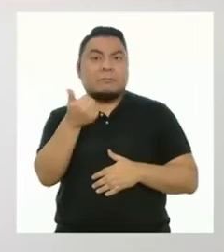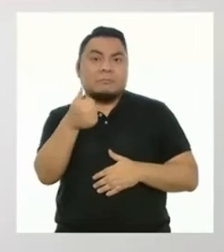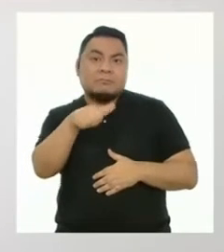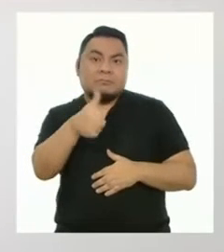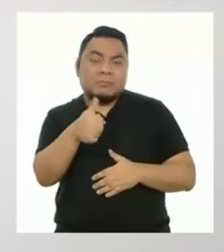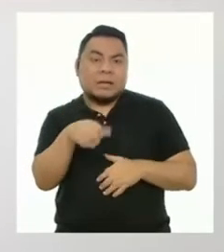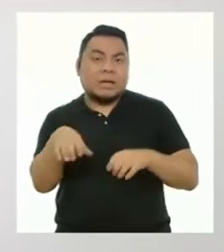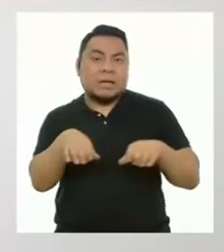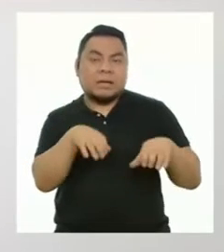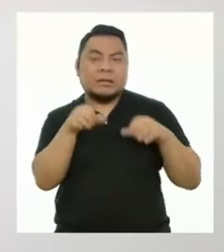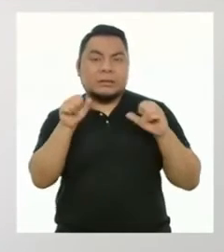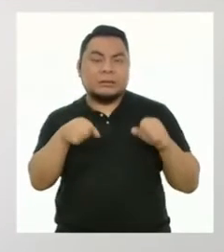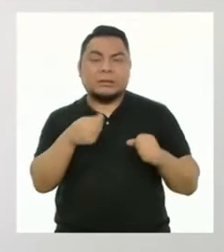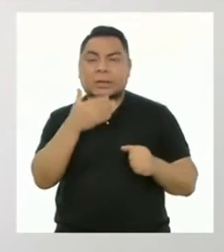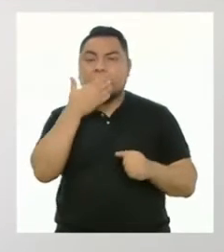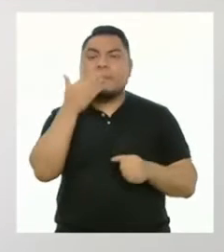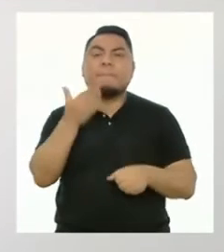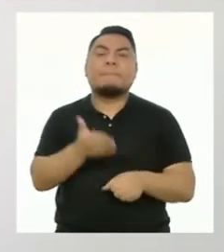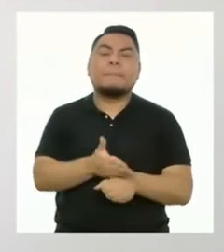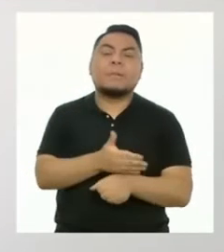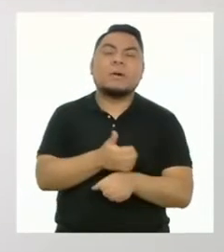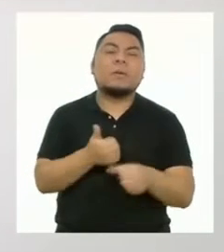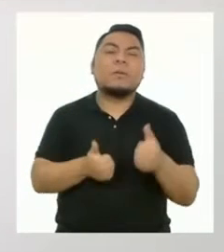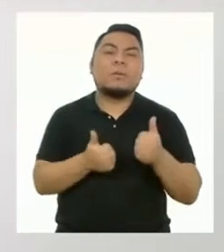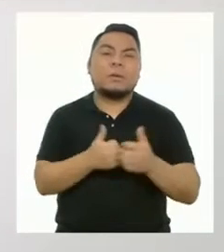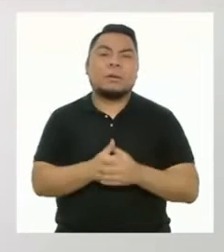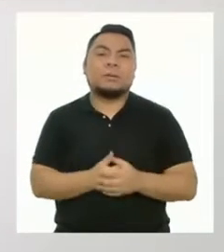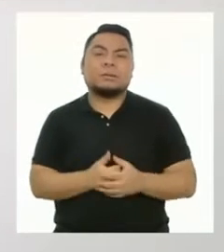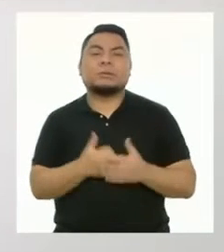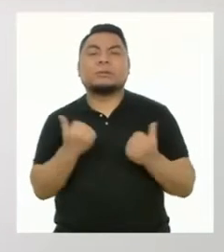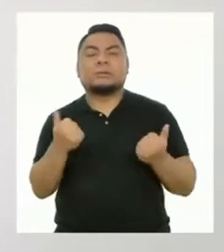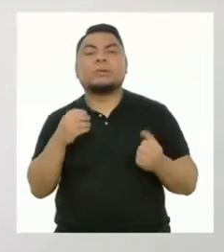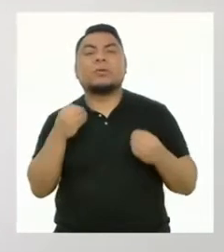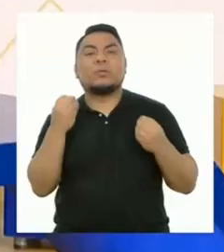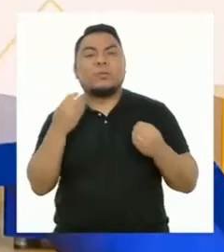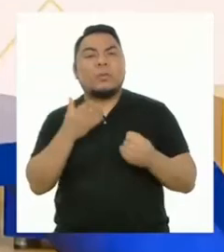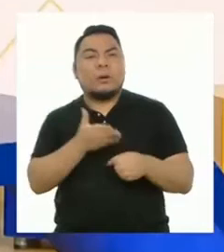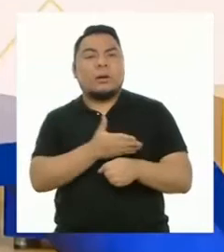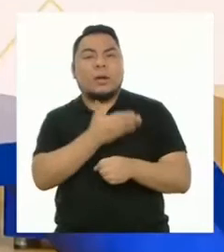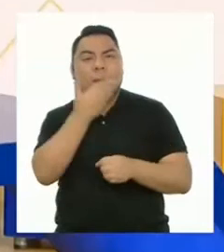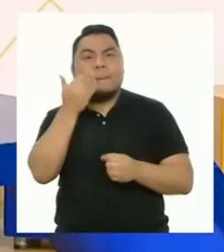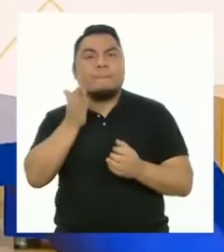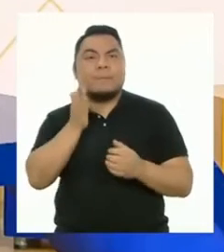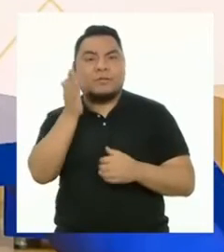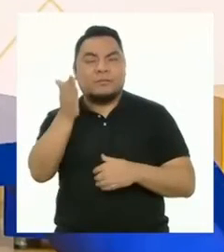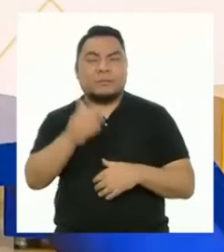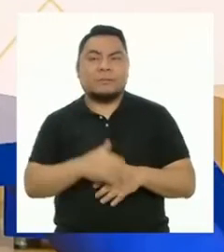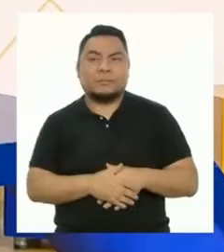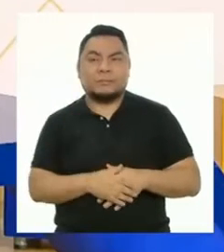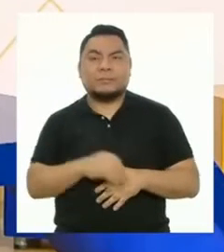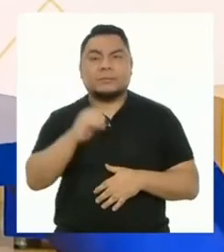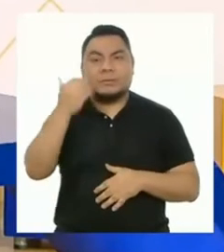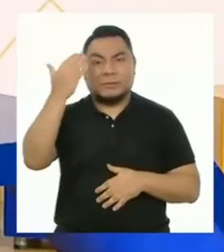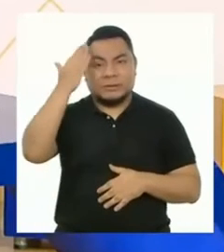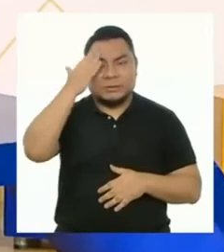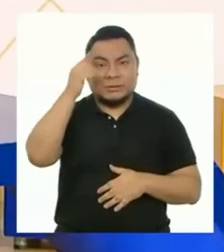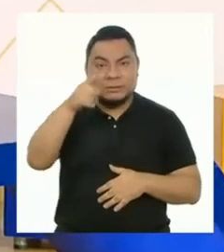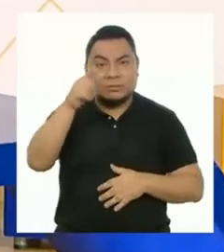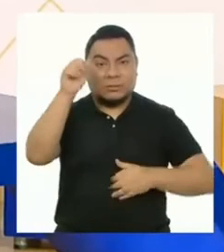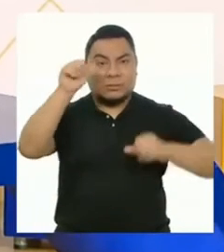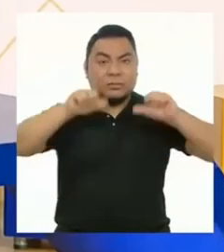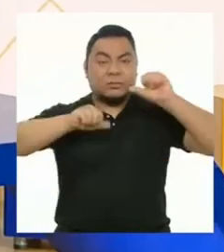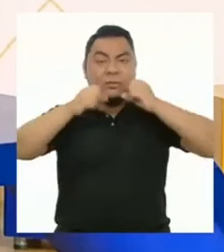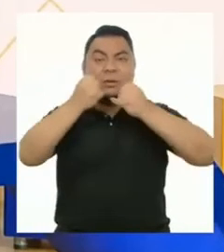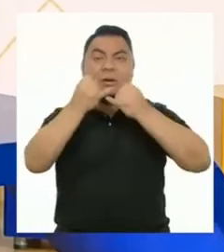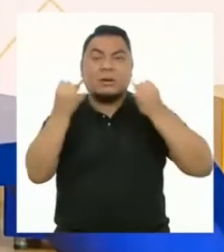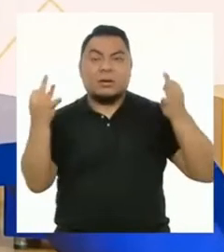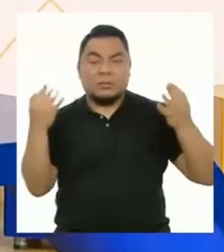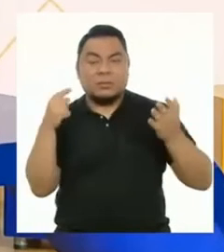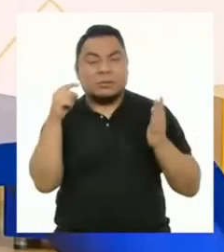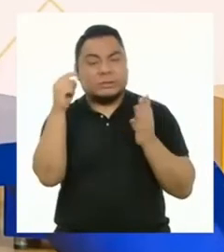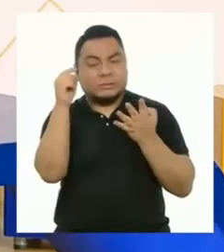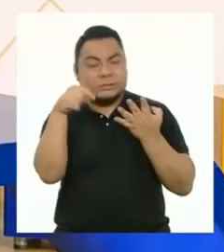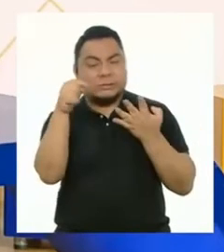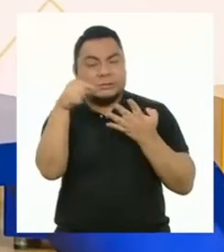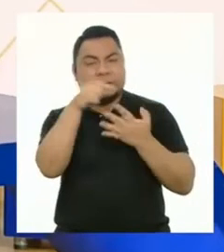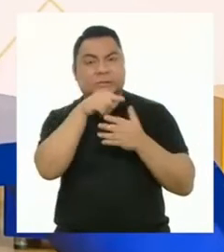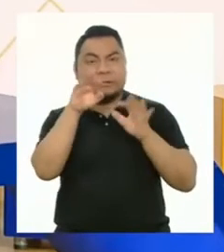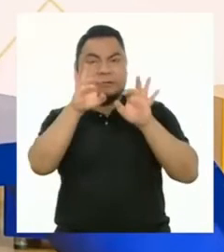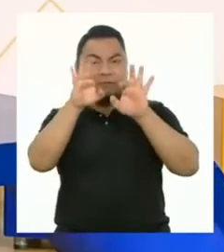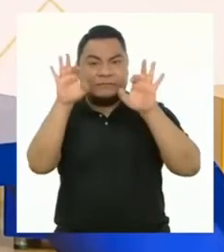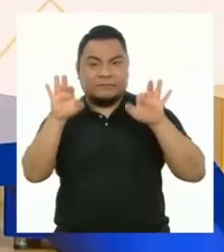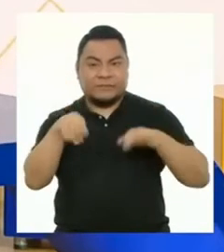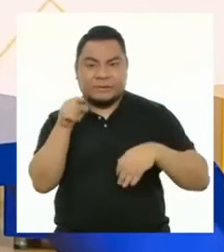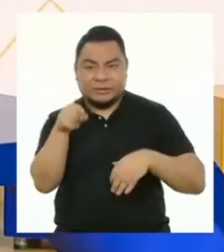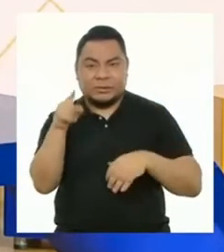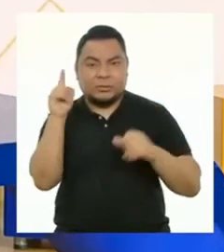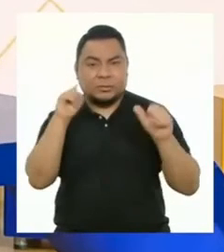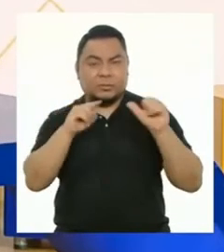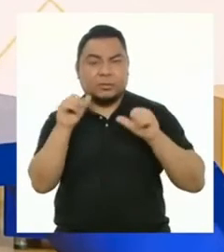están haciendo, en qué están mejorando y en qué aún pueden mejorar. Ya saben, si tienen una duda sobre alguno de los criterios que aparecen